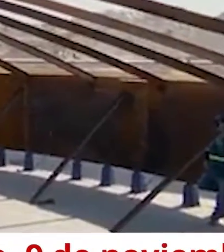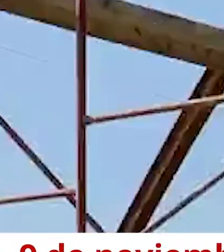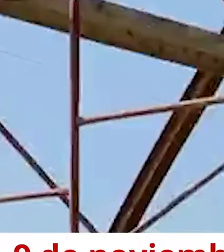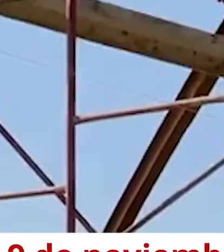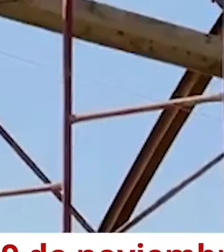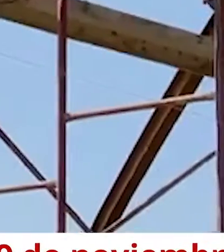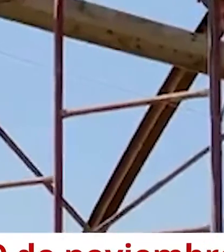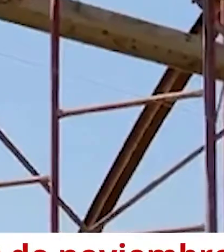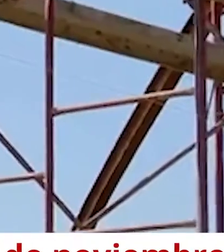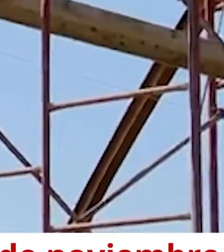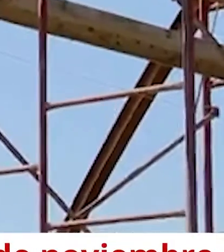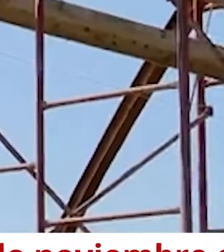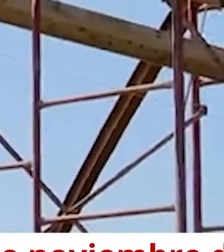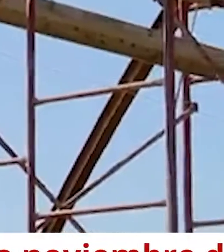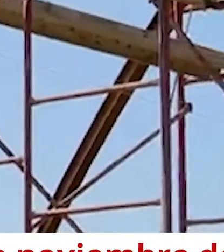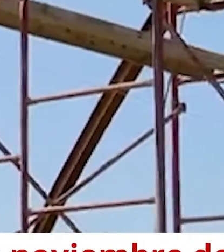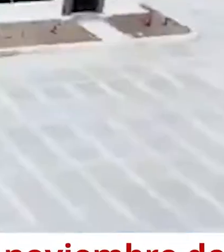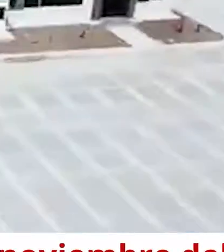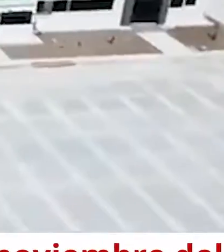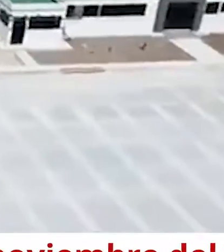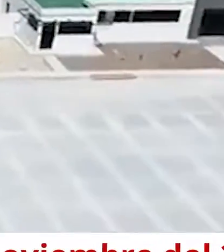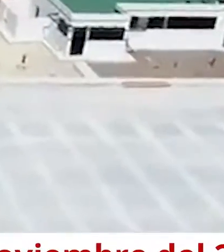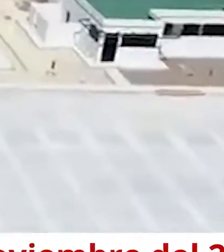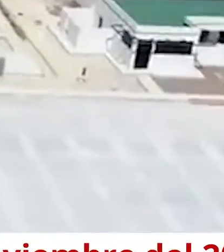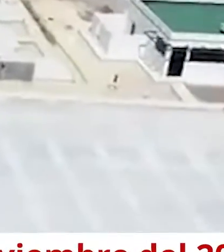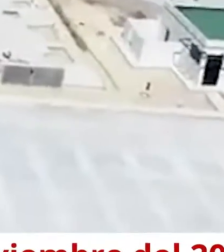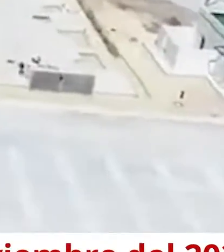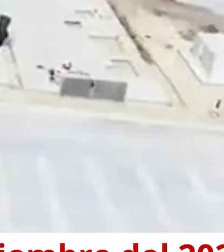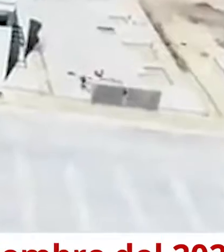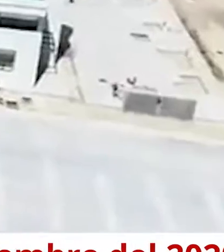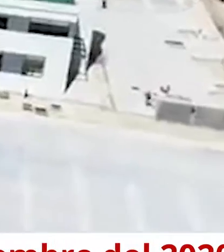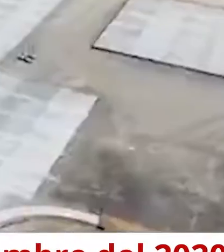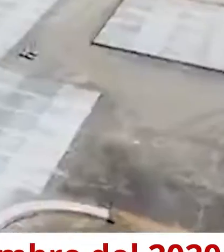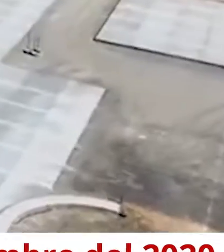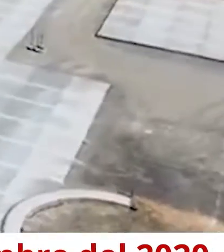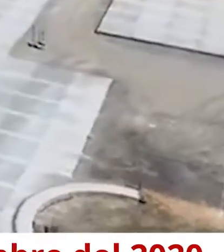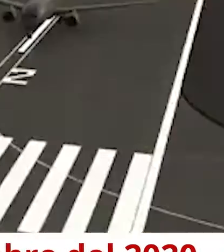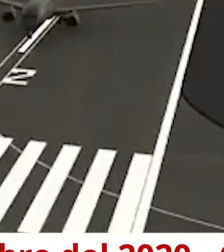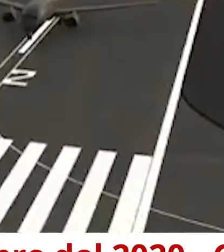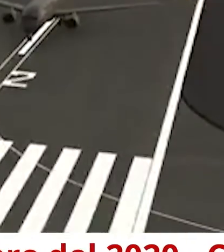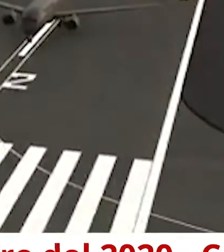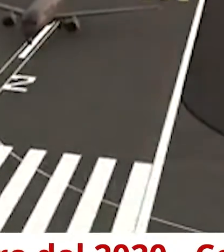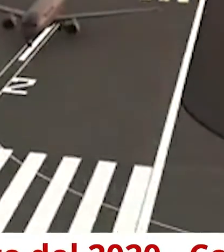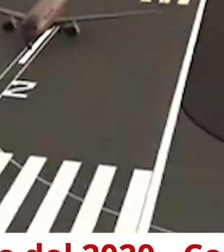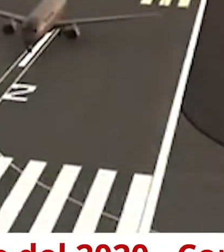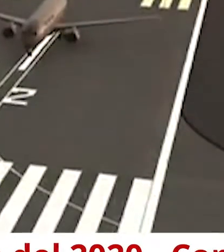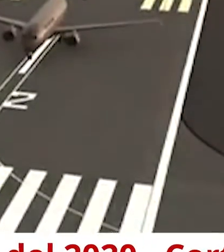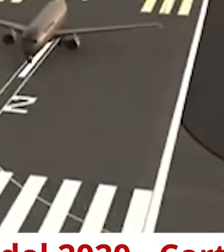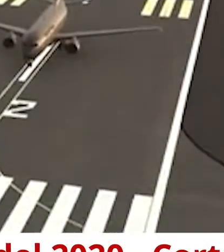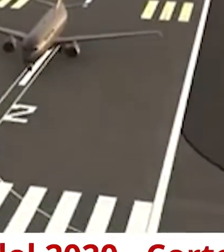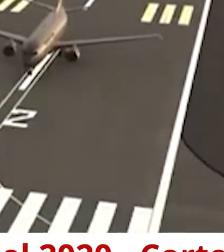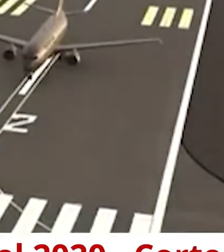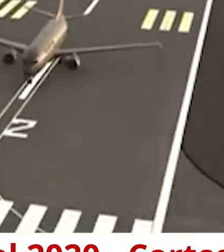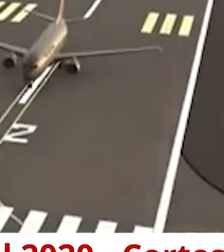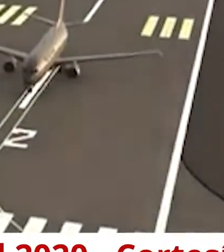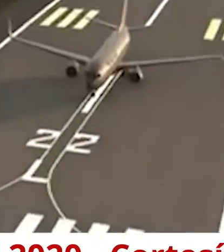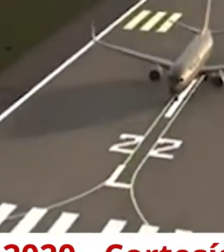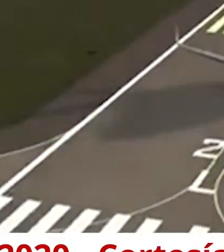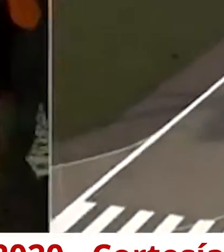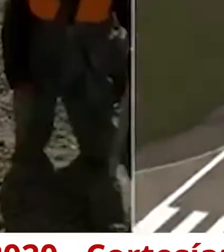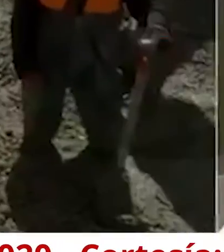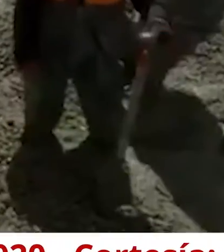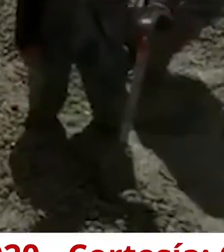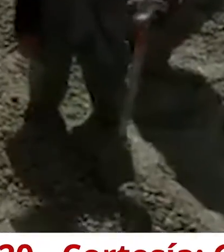y habilitado de acero en cimentación del edificio administrativo. En la pista y plataforma militar,